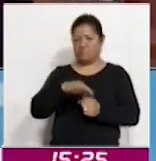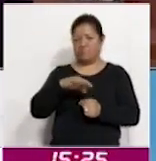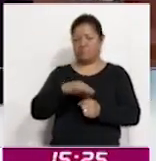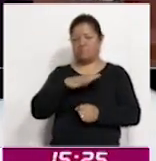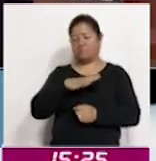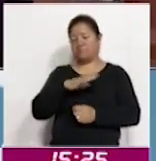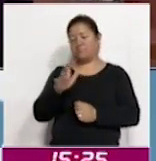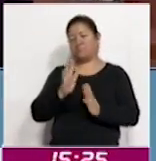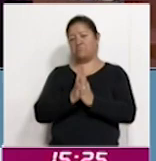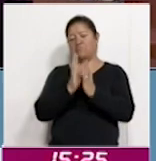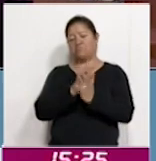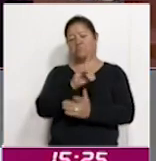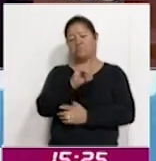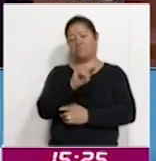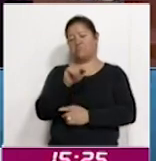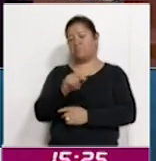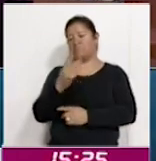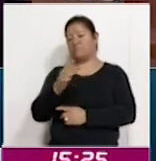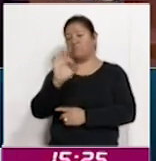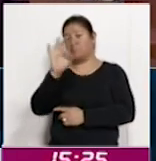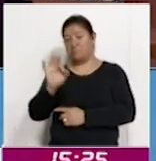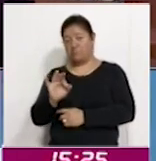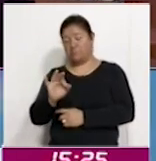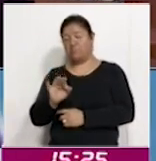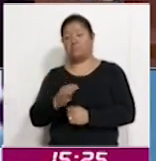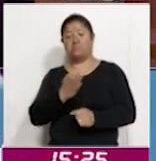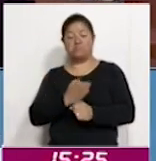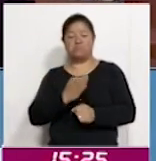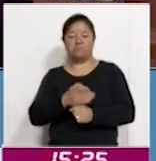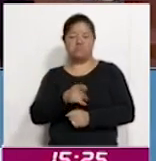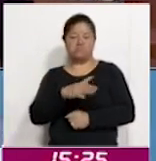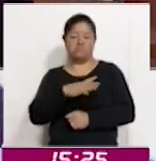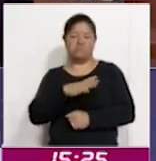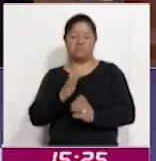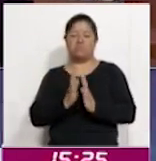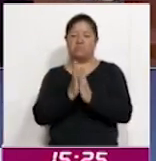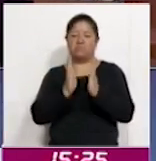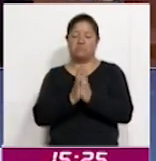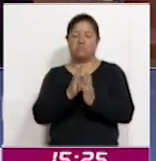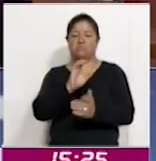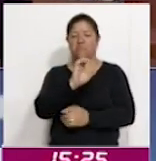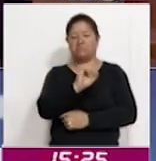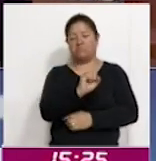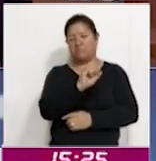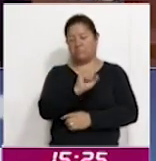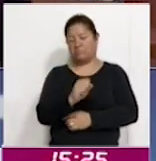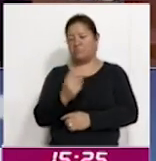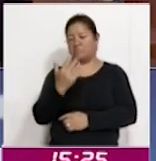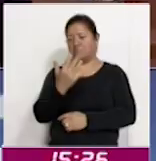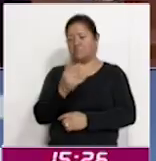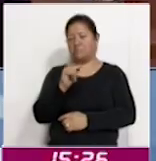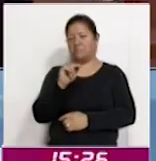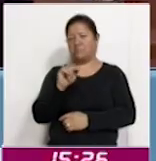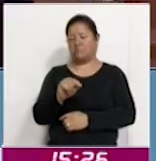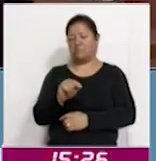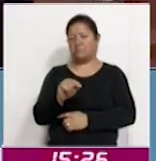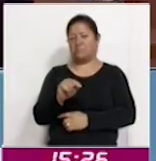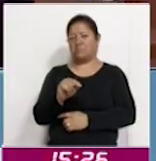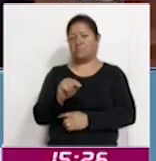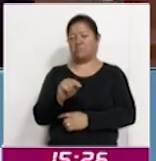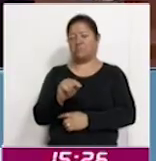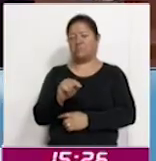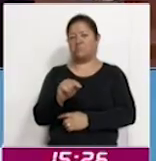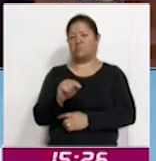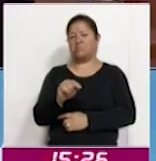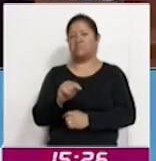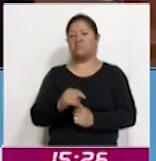participación del 70.3% aproximadamente y ahora tenemos una, en estos dos procesos, en estos dos ámbitos de competencia tenemos una